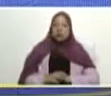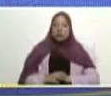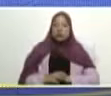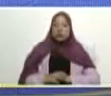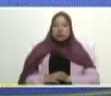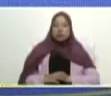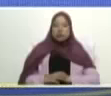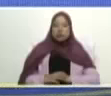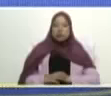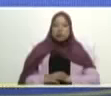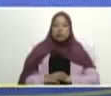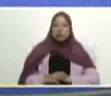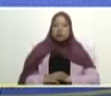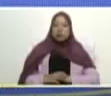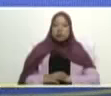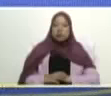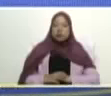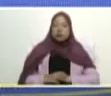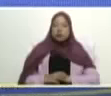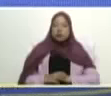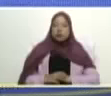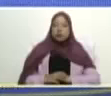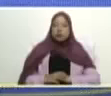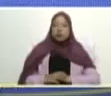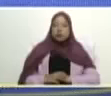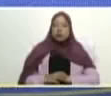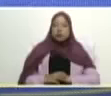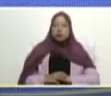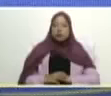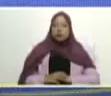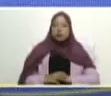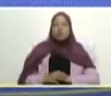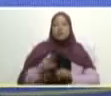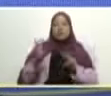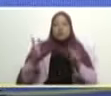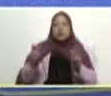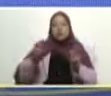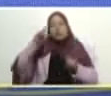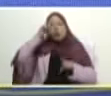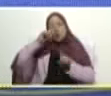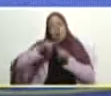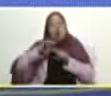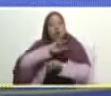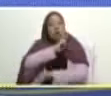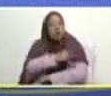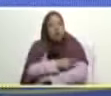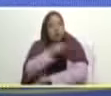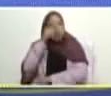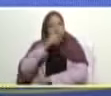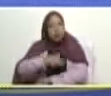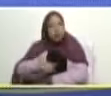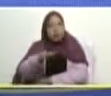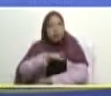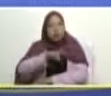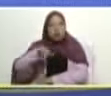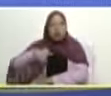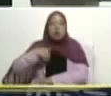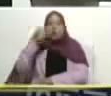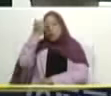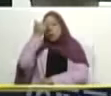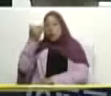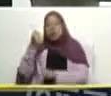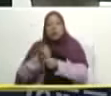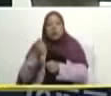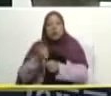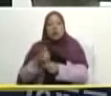entonces vamos con nuevos bríos nueva fuerza señora vicepresidenta usted al frente como